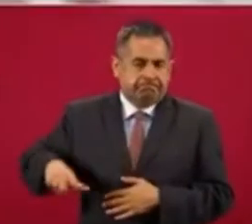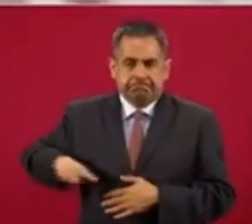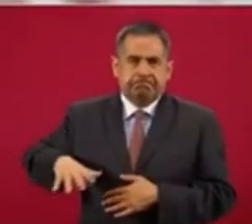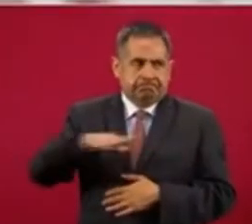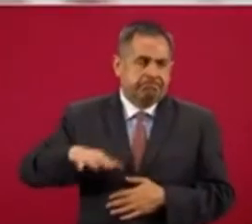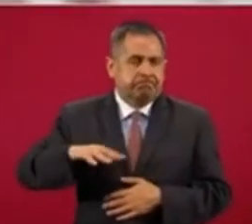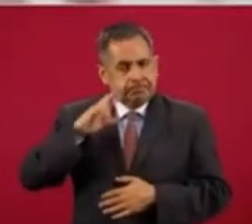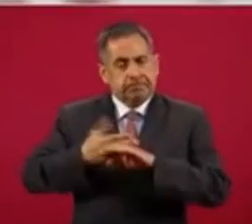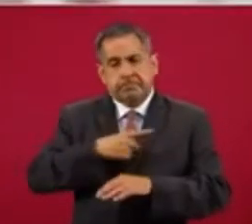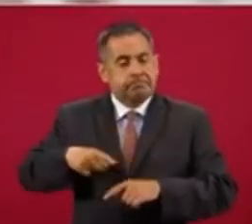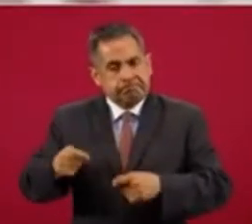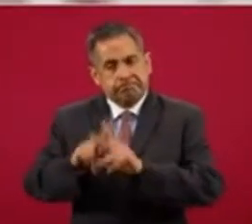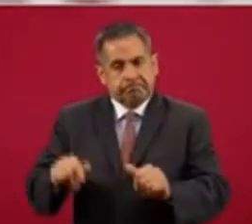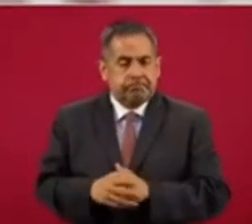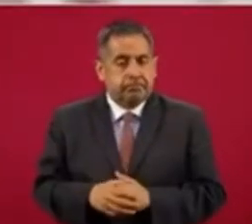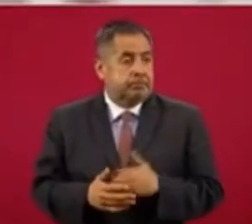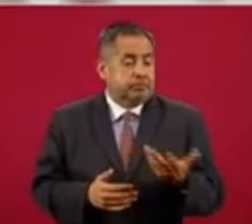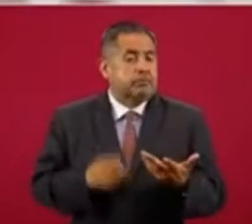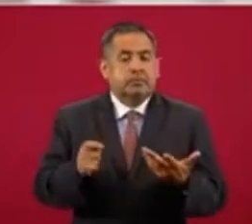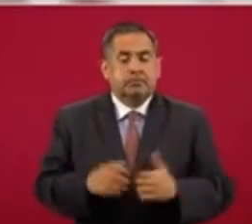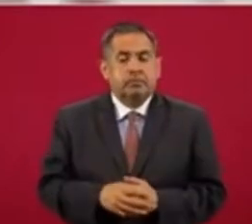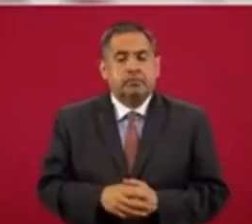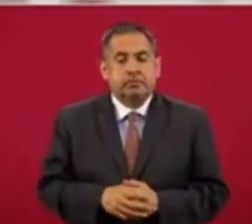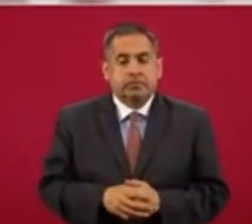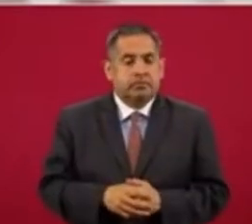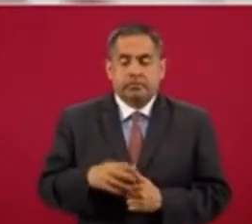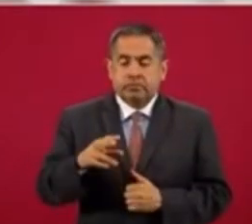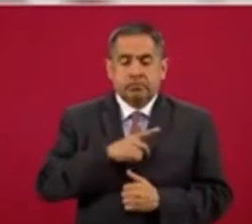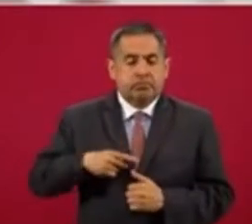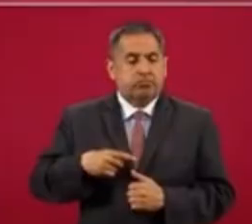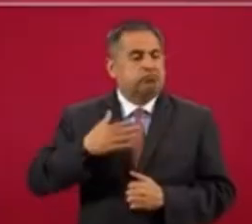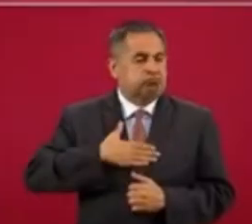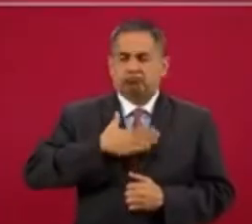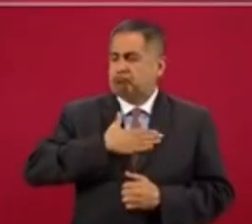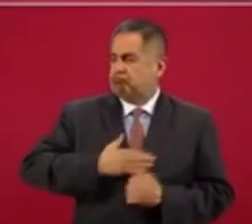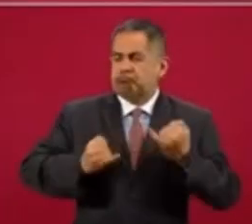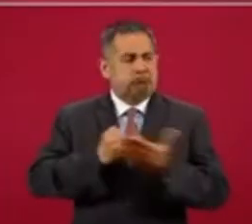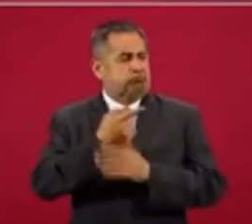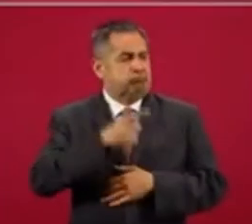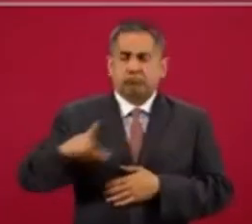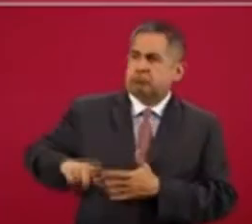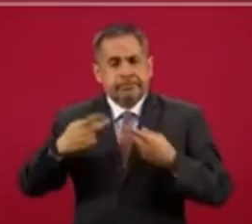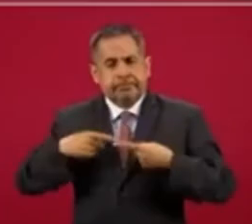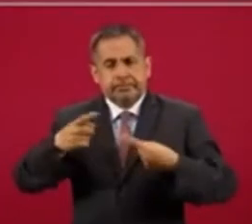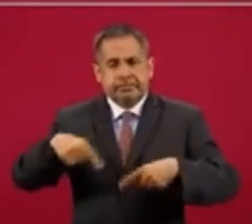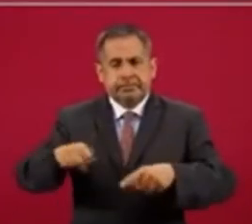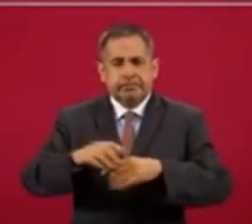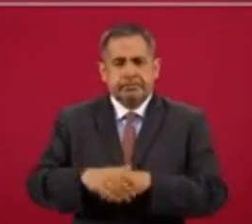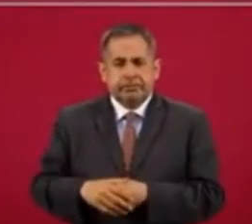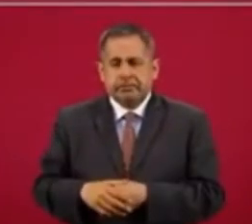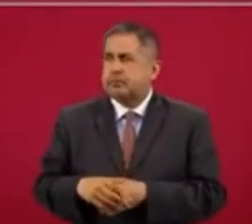Estado. Que nadie puede hacer justicia por su cuenta.